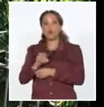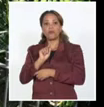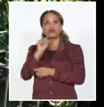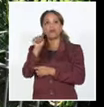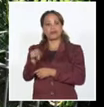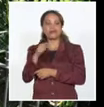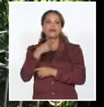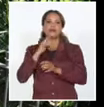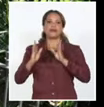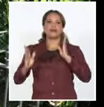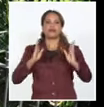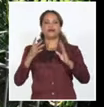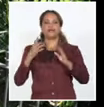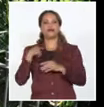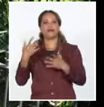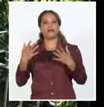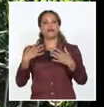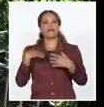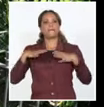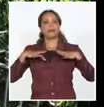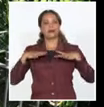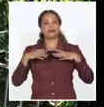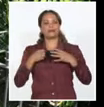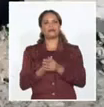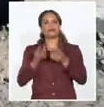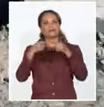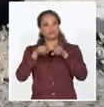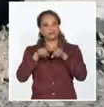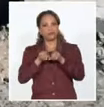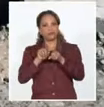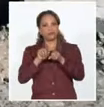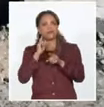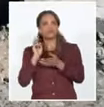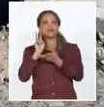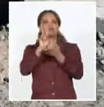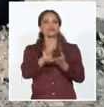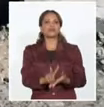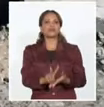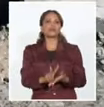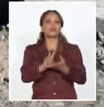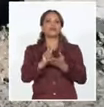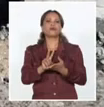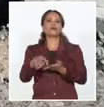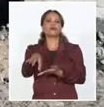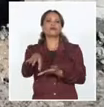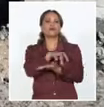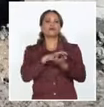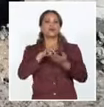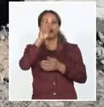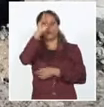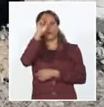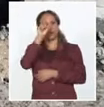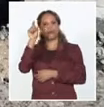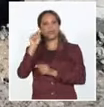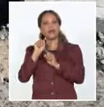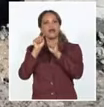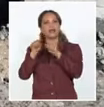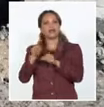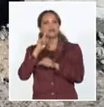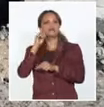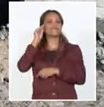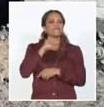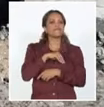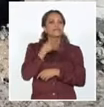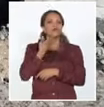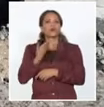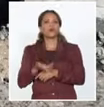vacacional. Junto a otros diputados de Santa Clara, Díaz Canel llegó hasta el Consejo Popular Hospital Chamberri, donde conoció detalles de